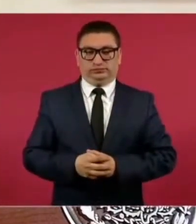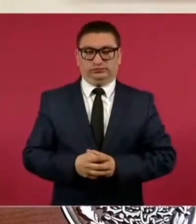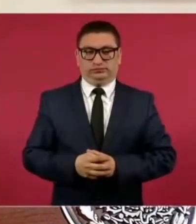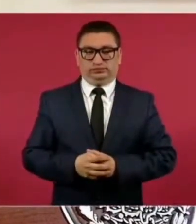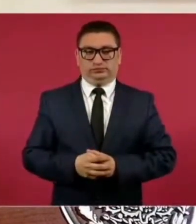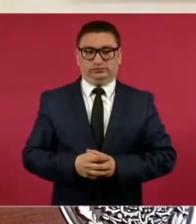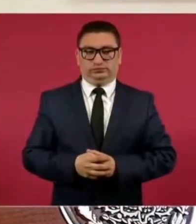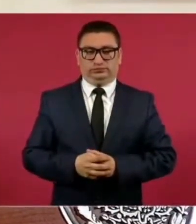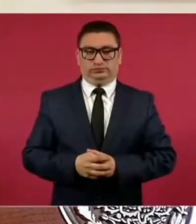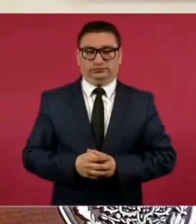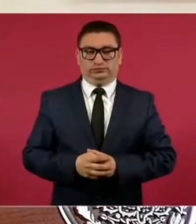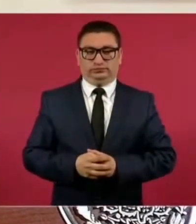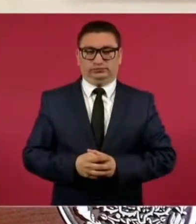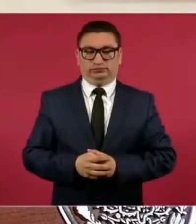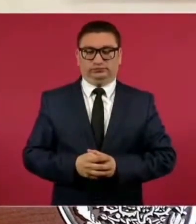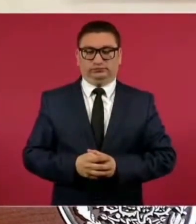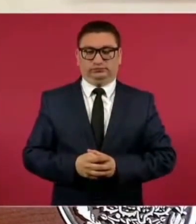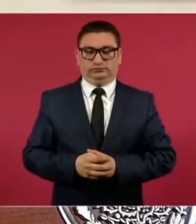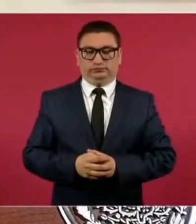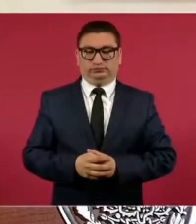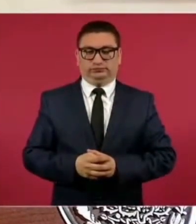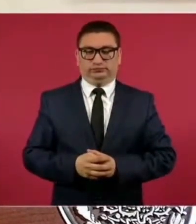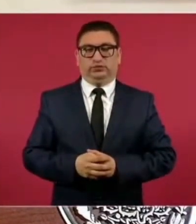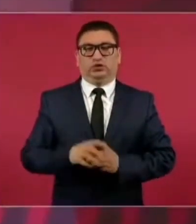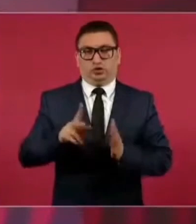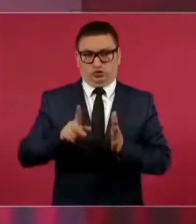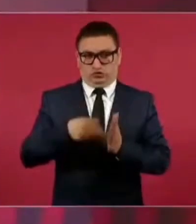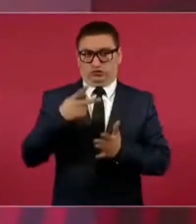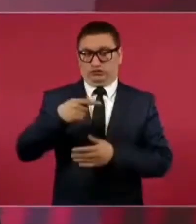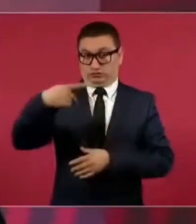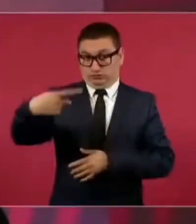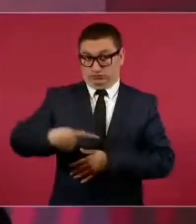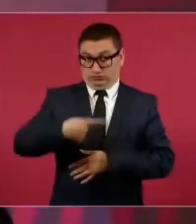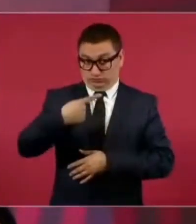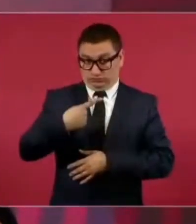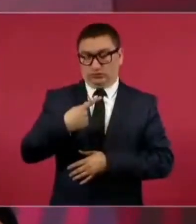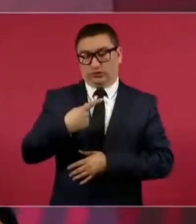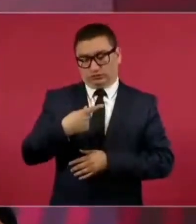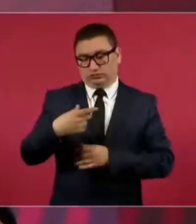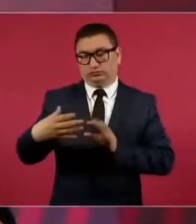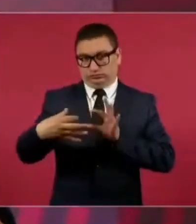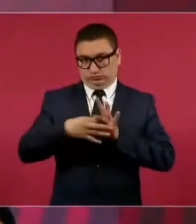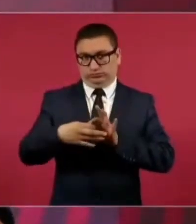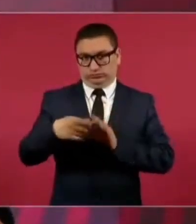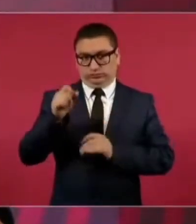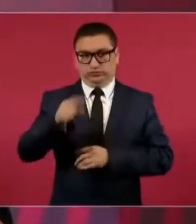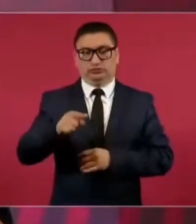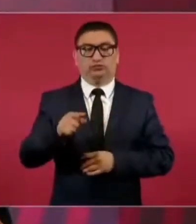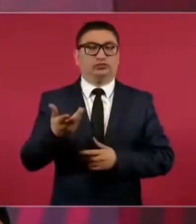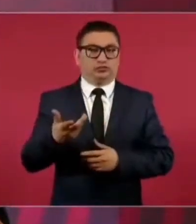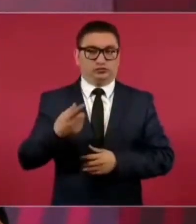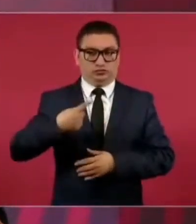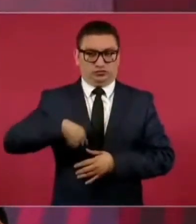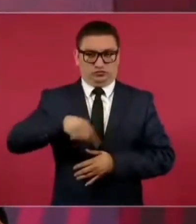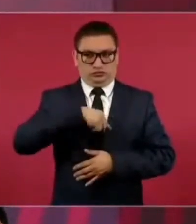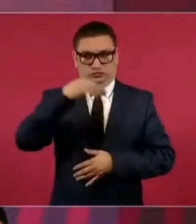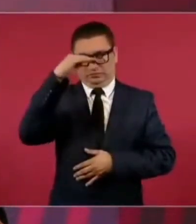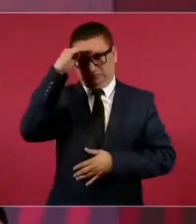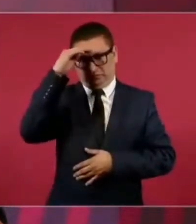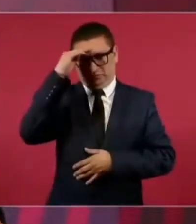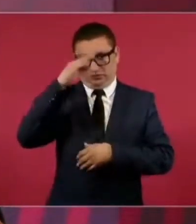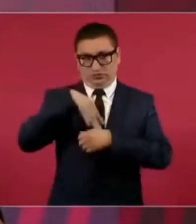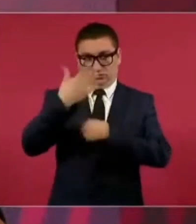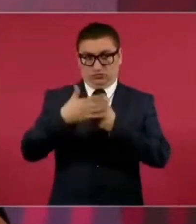Entonces, regresando a tu pregunta, ¿no podemos pensar en una reforma